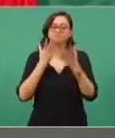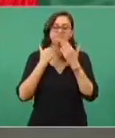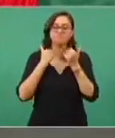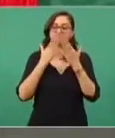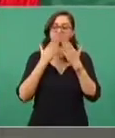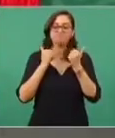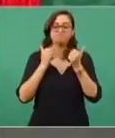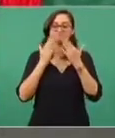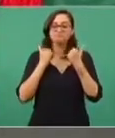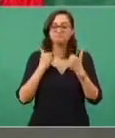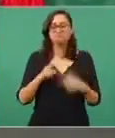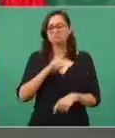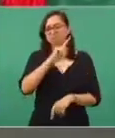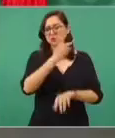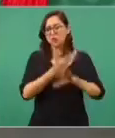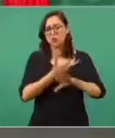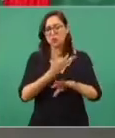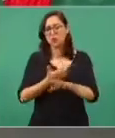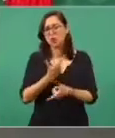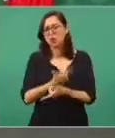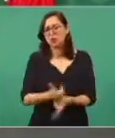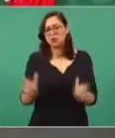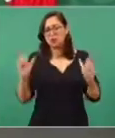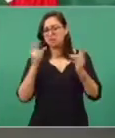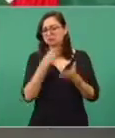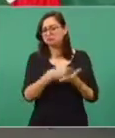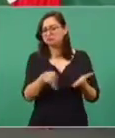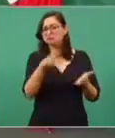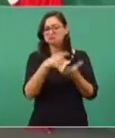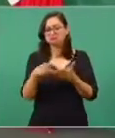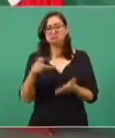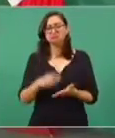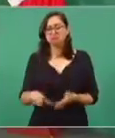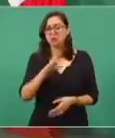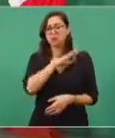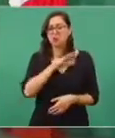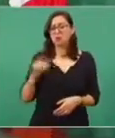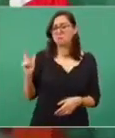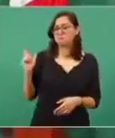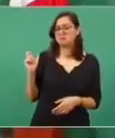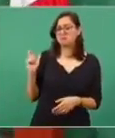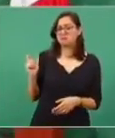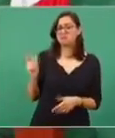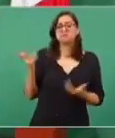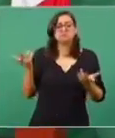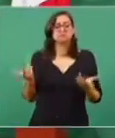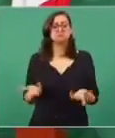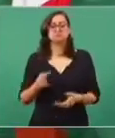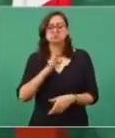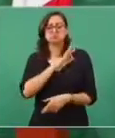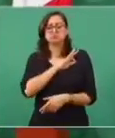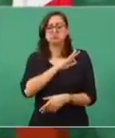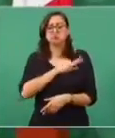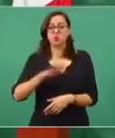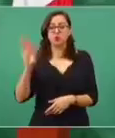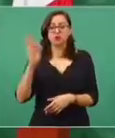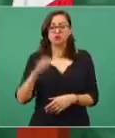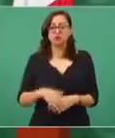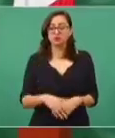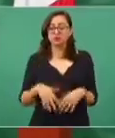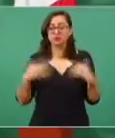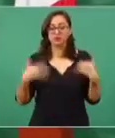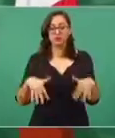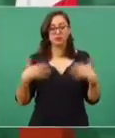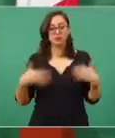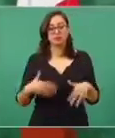Cualquiera puede comprar un arma y son intereses creados muy